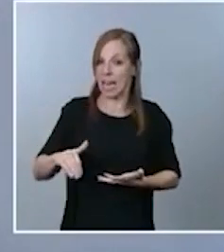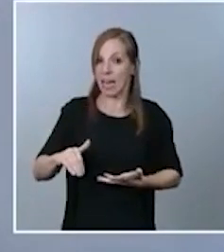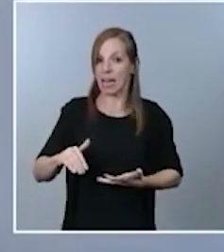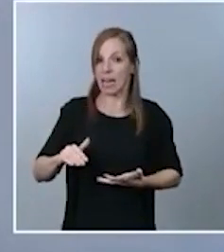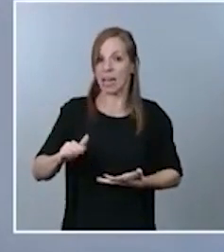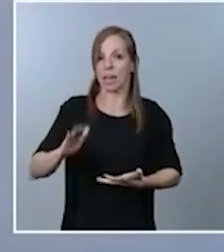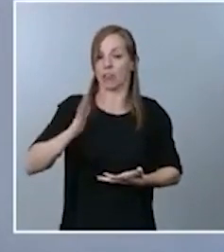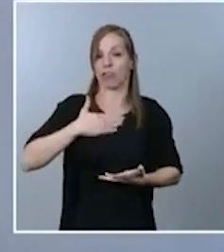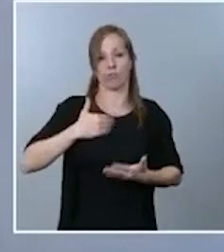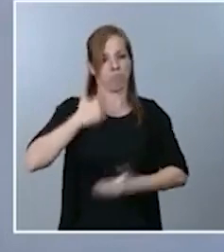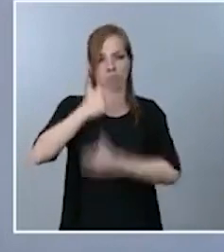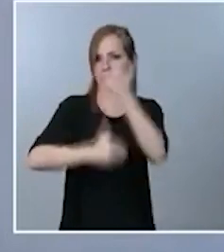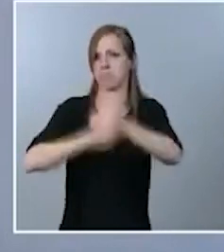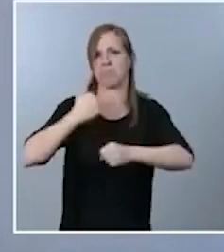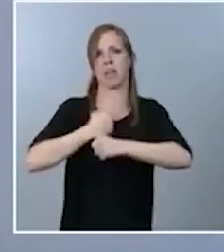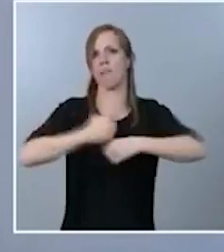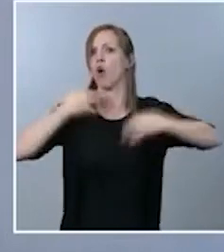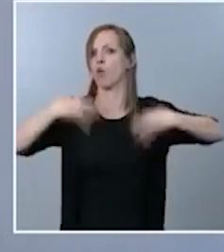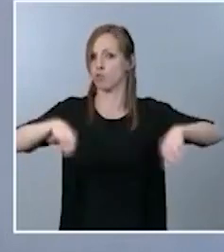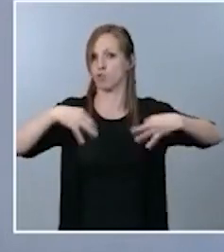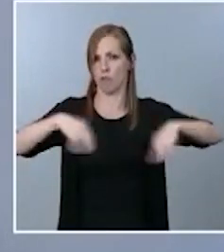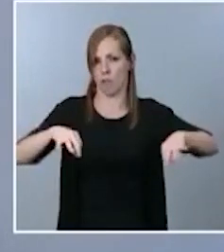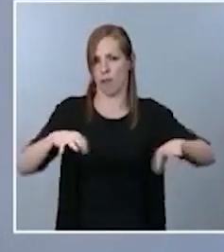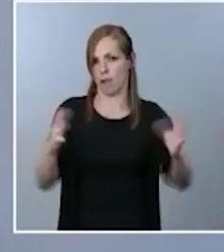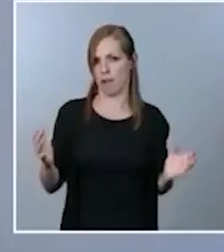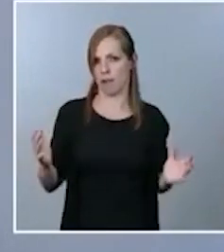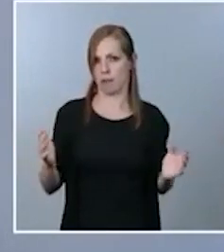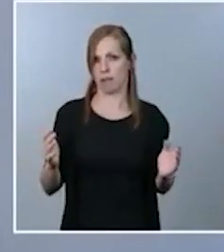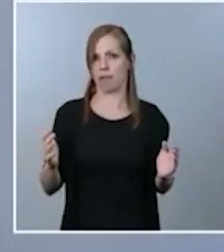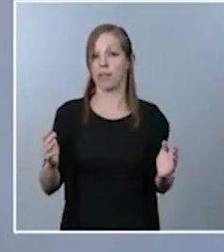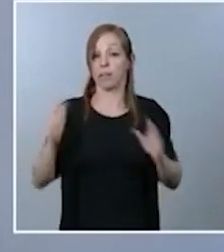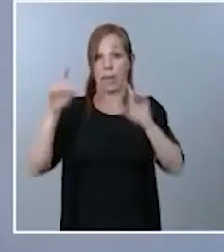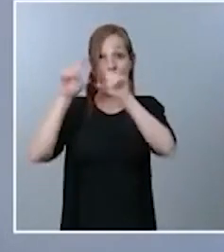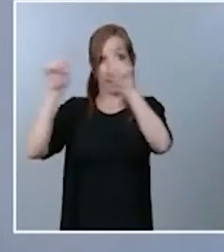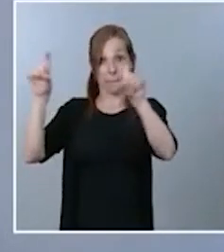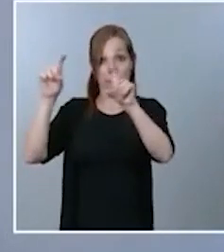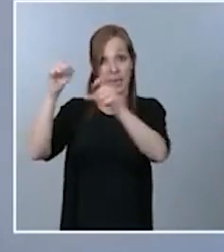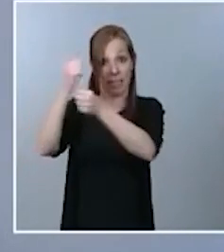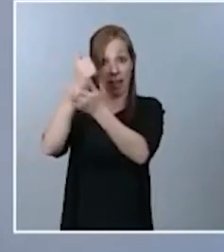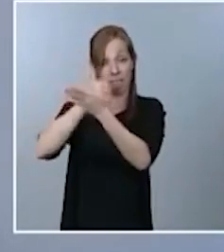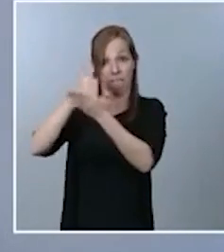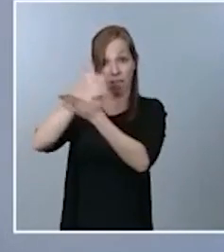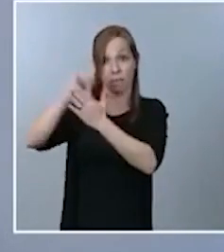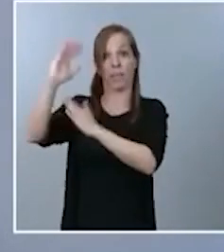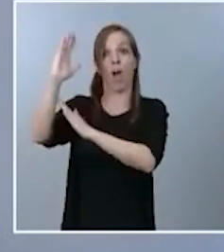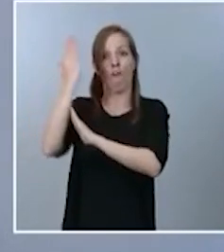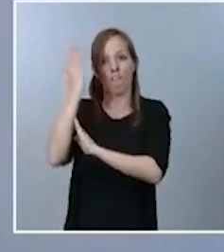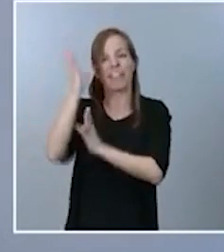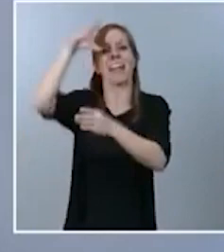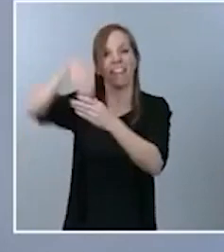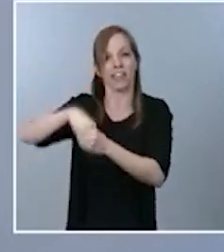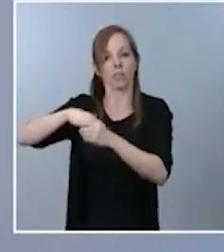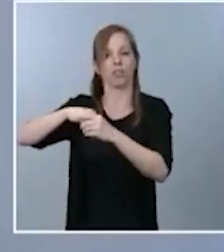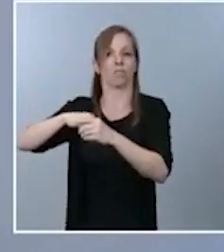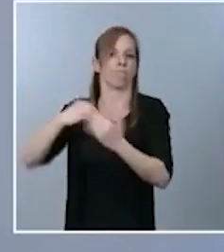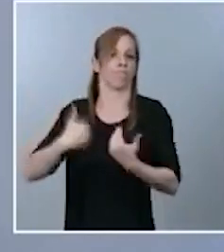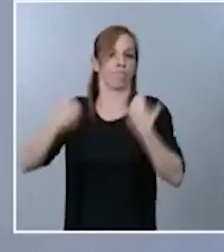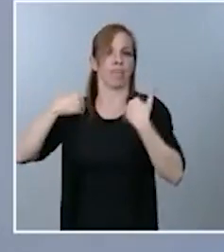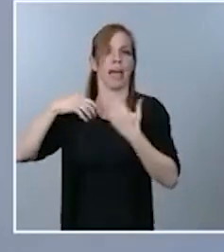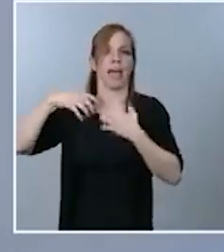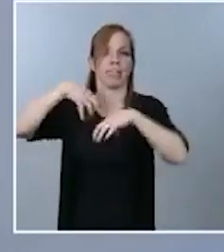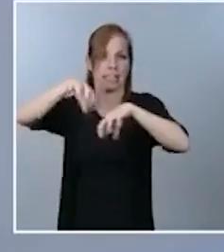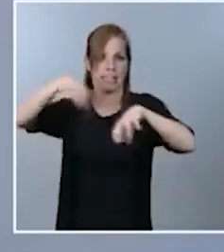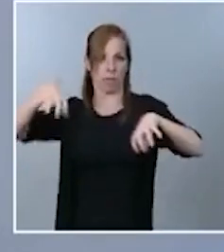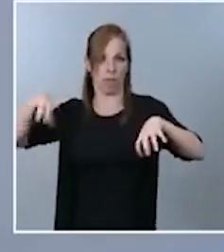es decir que la oferta que hace la empresa incluye la distribución y superar todos estos posibles